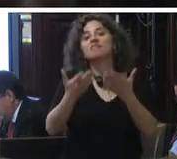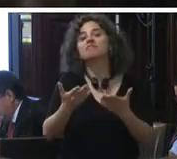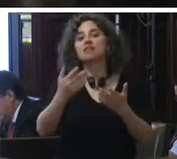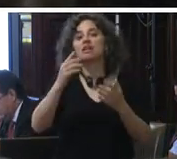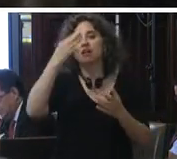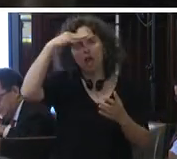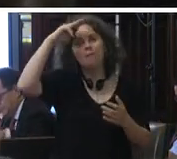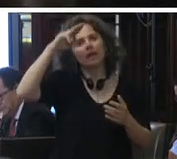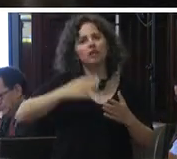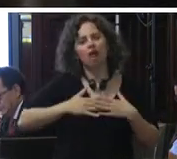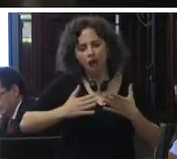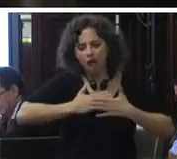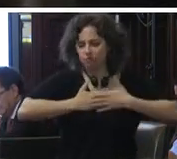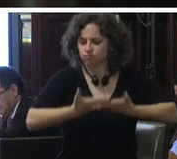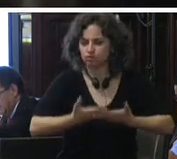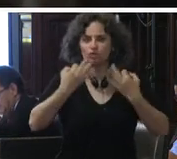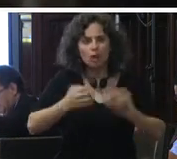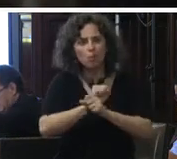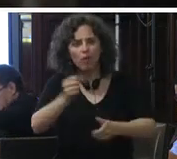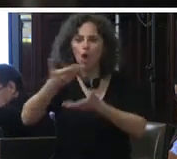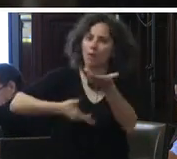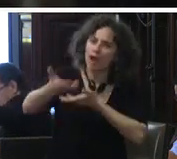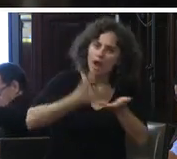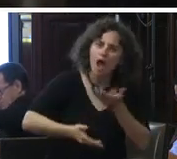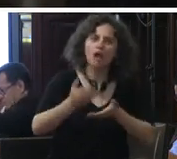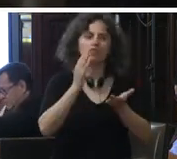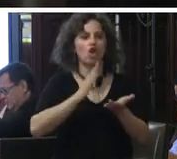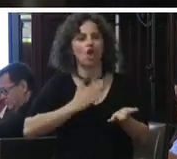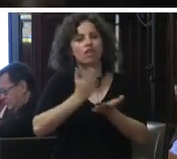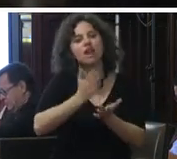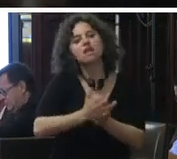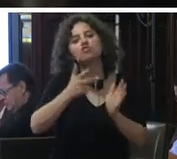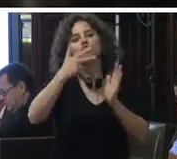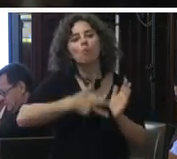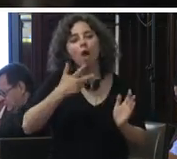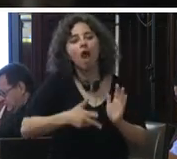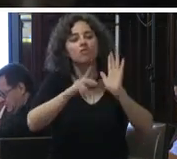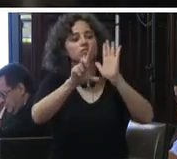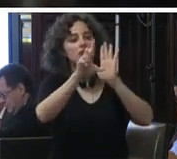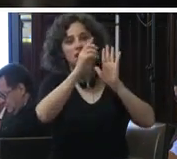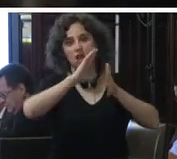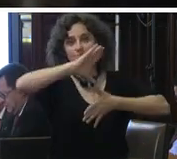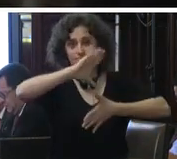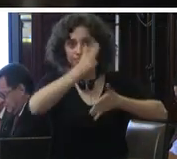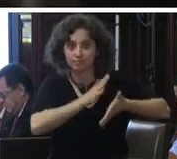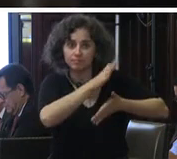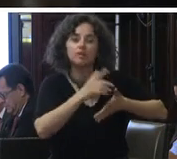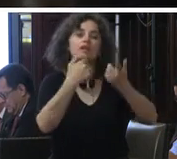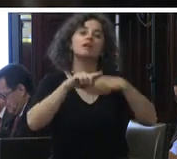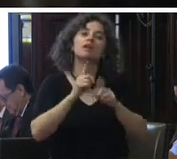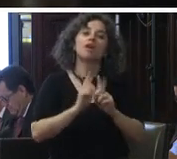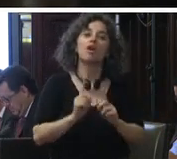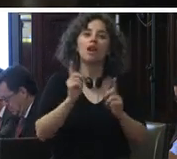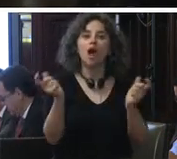total cooperación y apertura con el sistema interamericano de derechos humanos con la convicción de que las audiencias y reuniones de